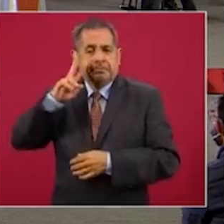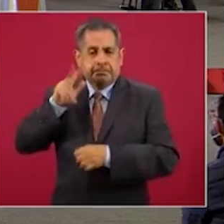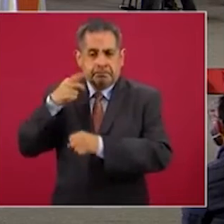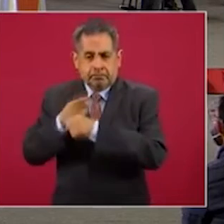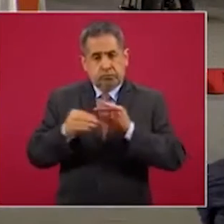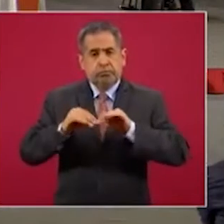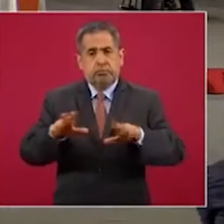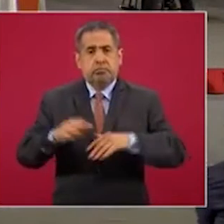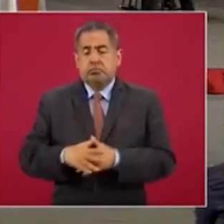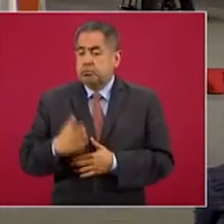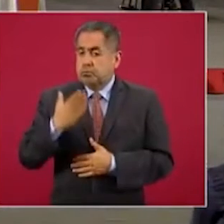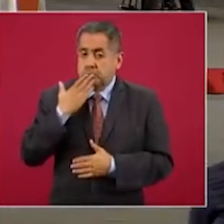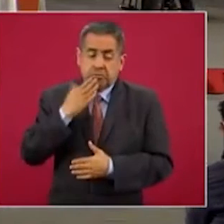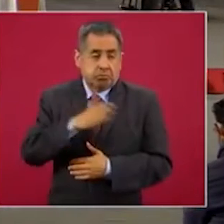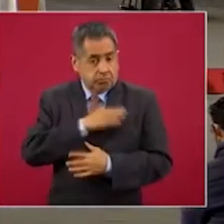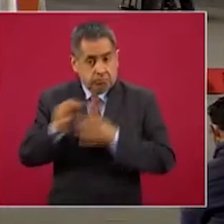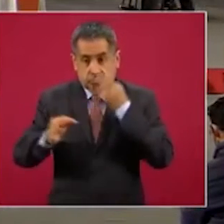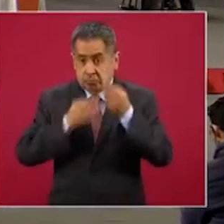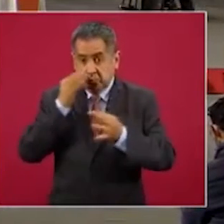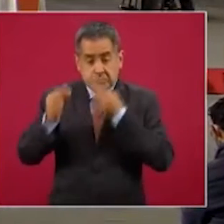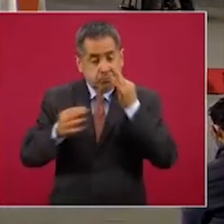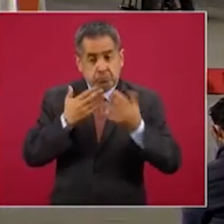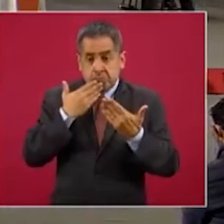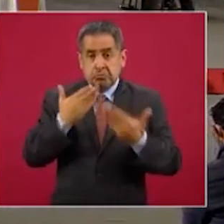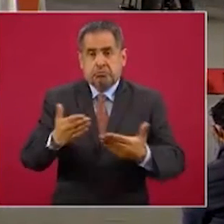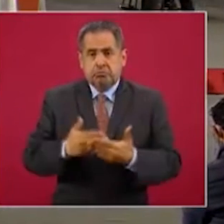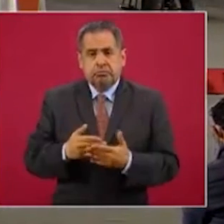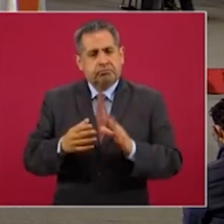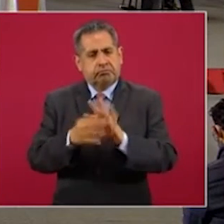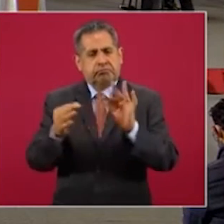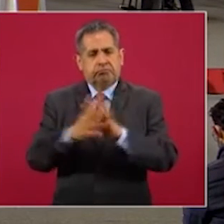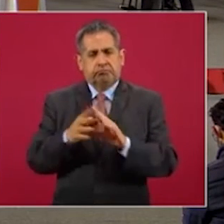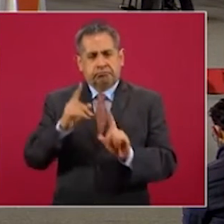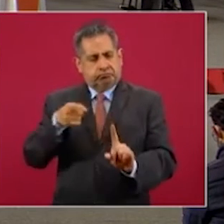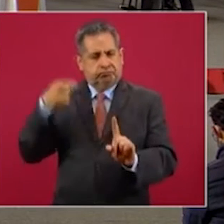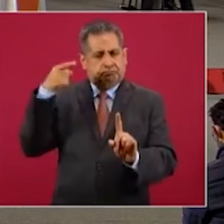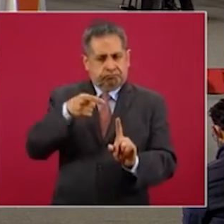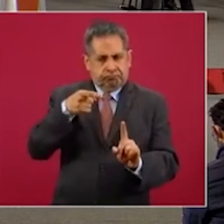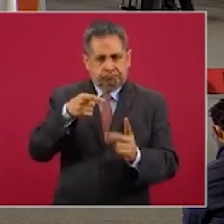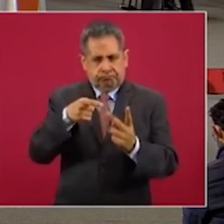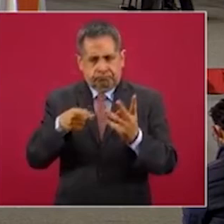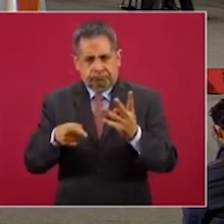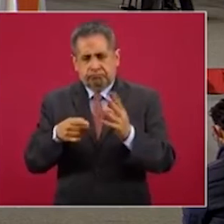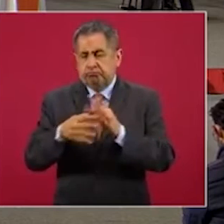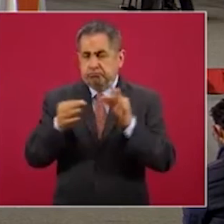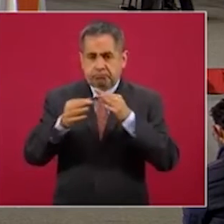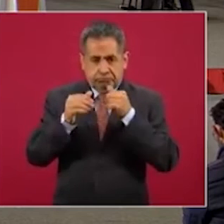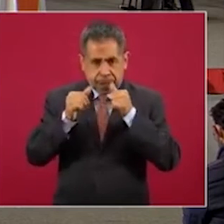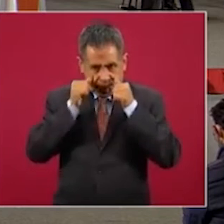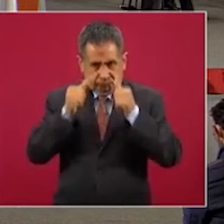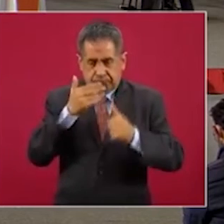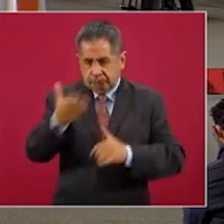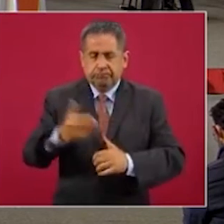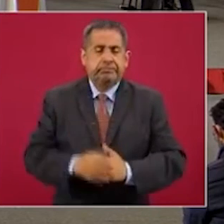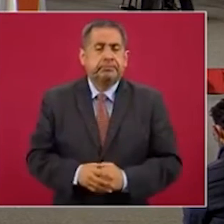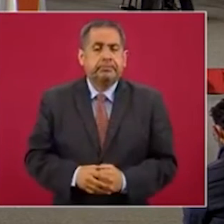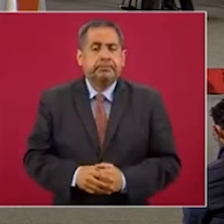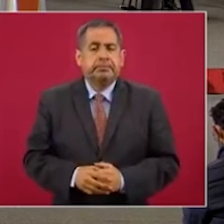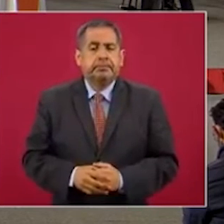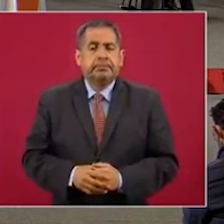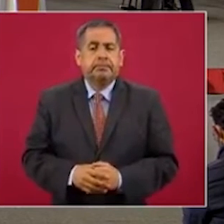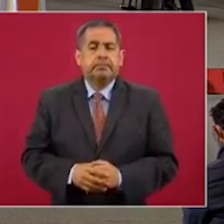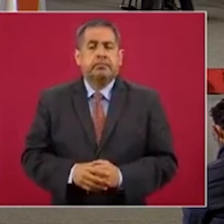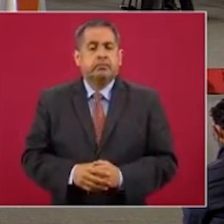de la fase 3. El protocolo contempla la aplicación de la vacuna en decenas de centros de salud, distribuidos entre 12 entidades